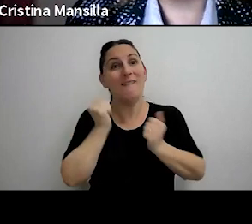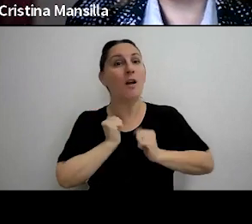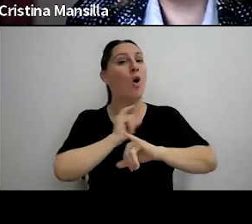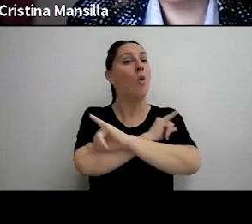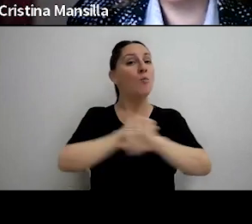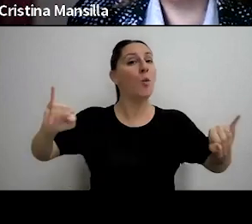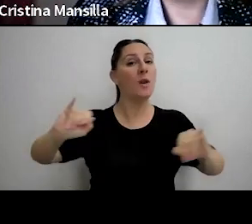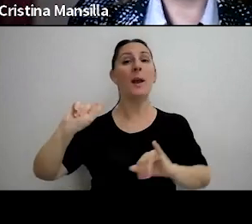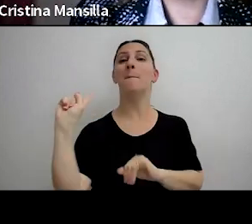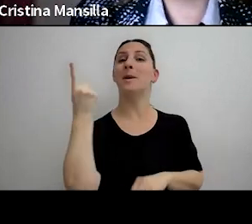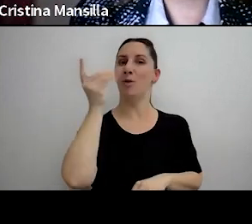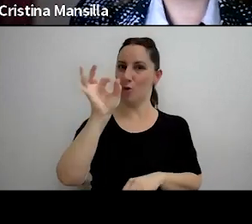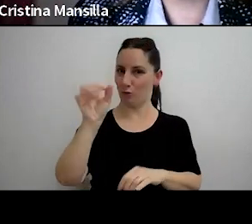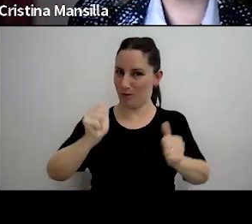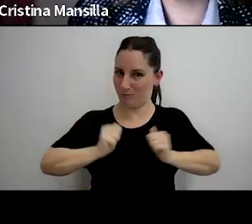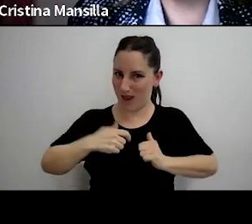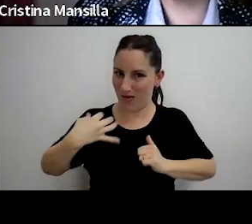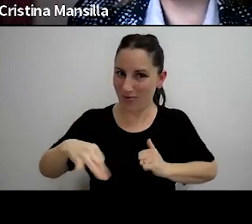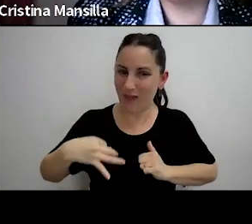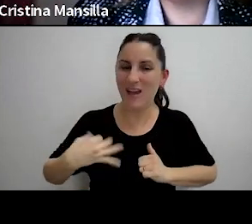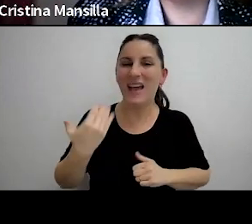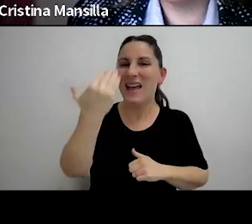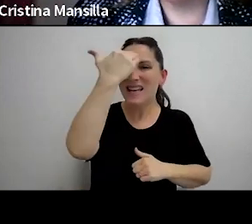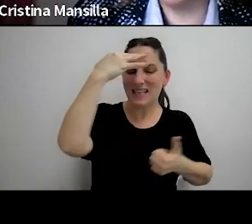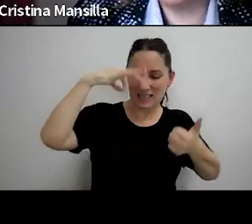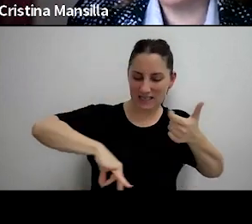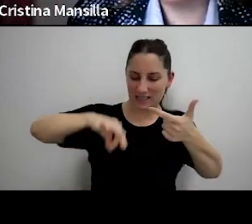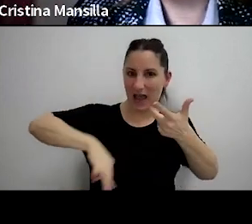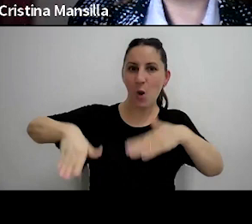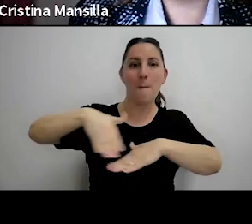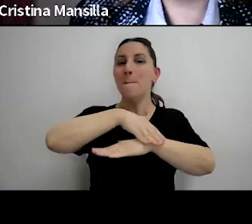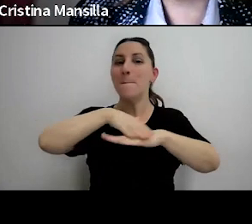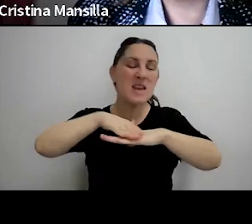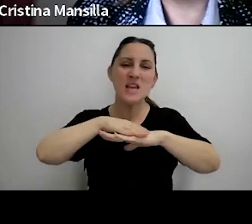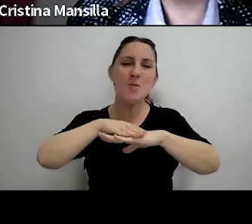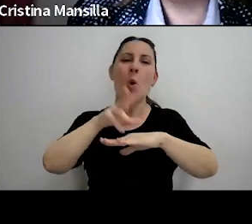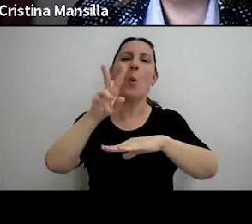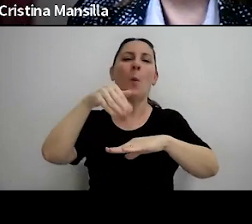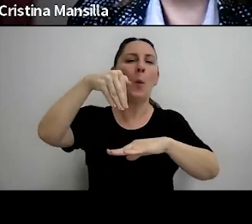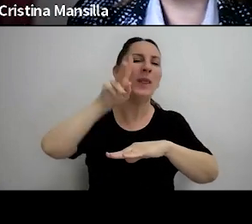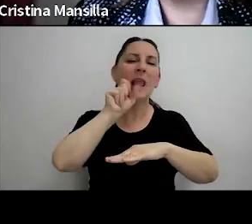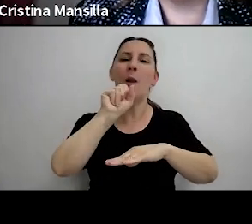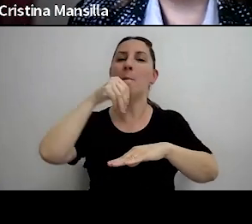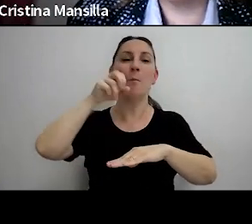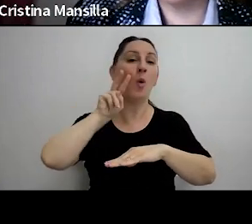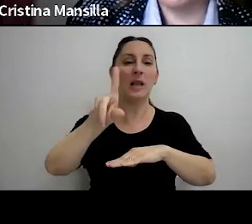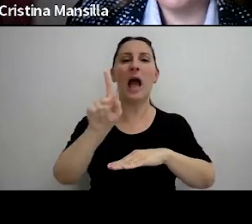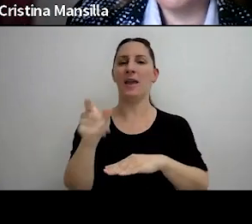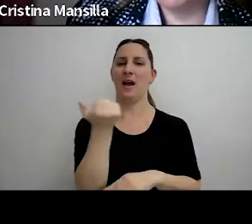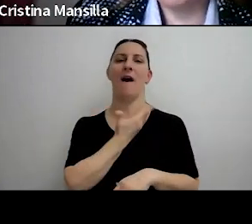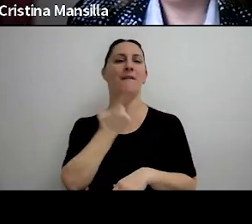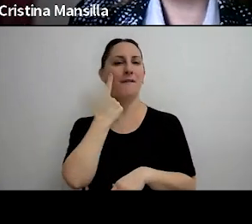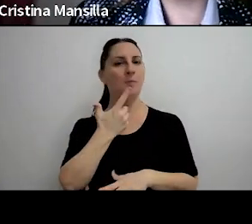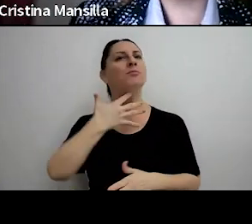a partir del 1 de octubre cuáles son los 15 salarios mínimos vitales y móviles donde la administración se compromete a